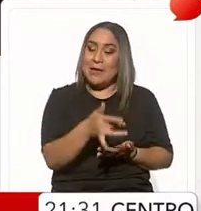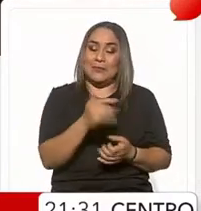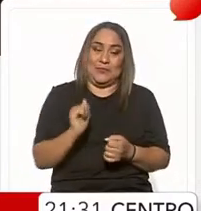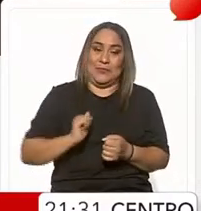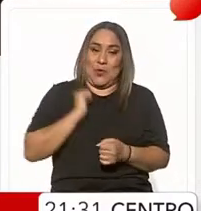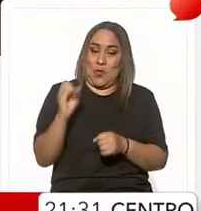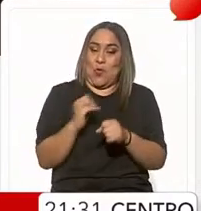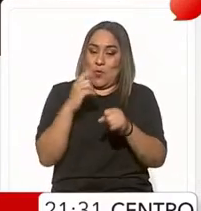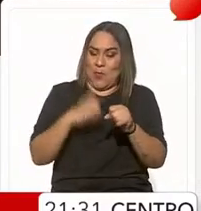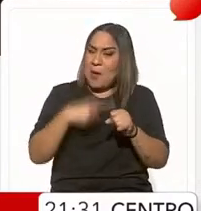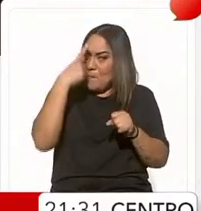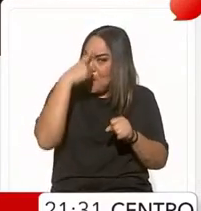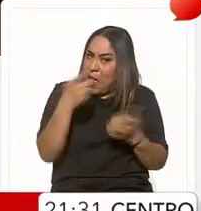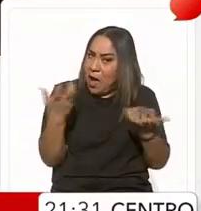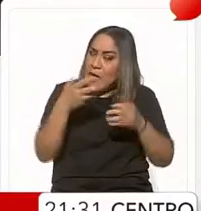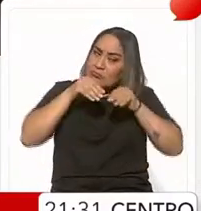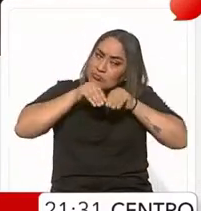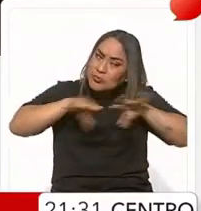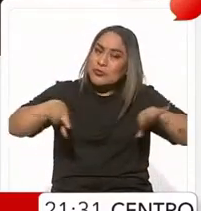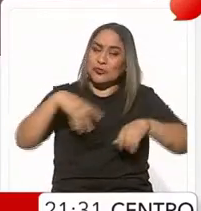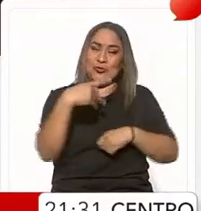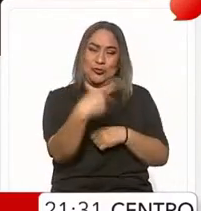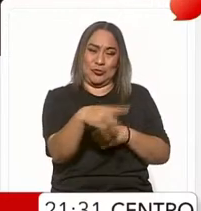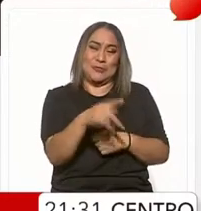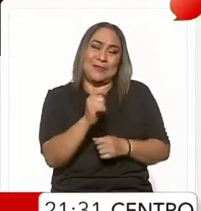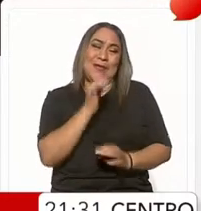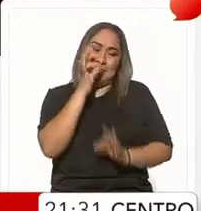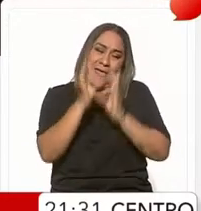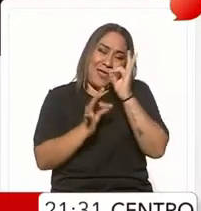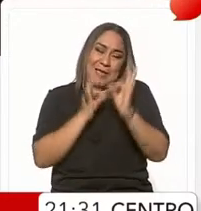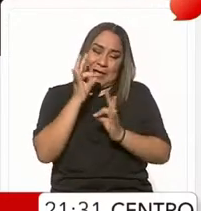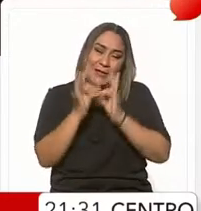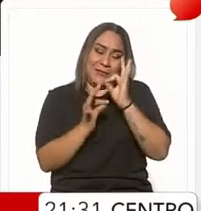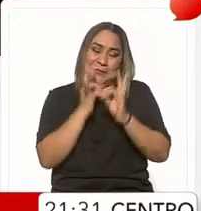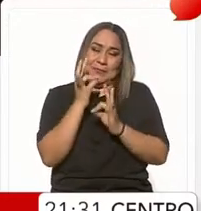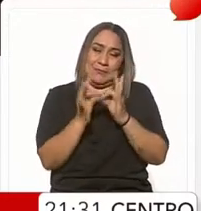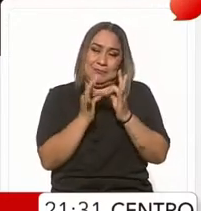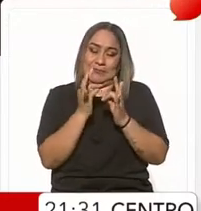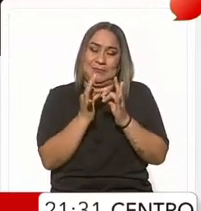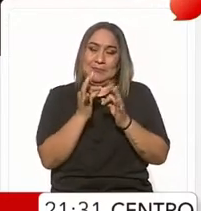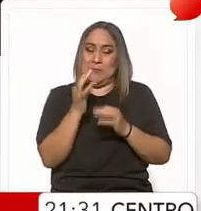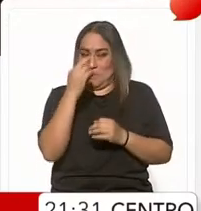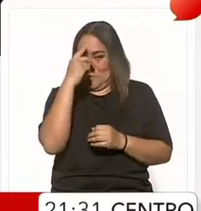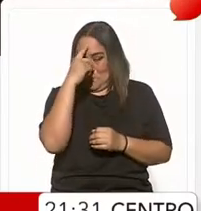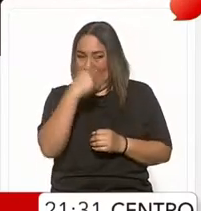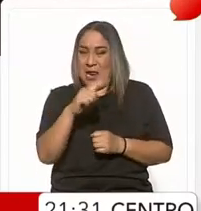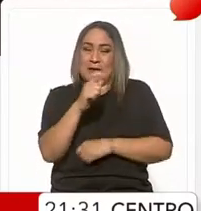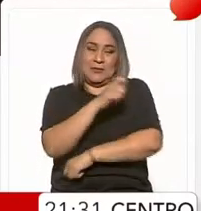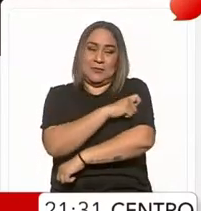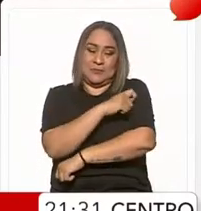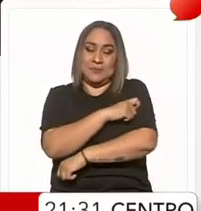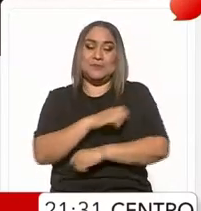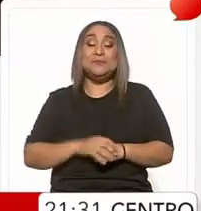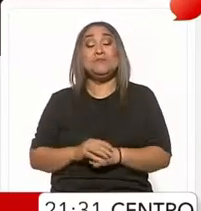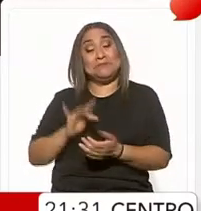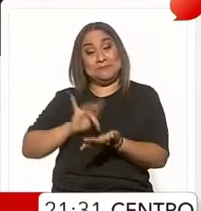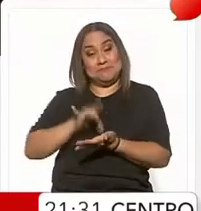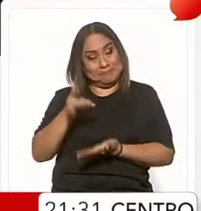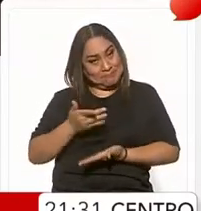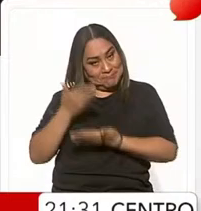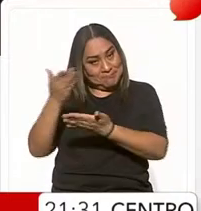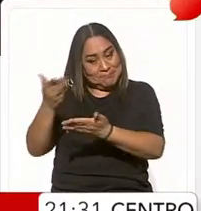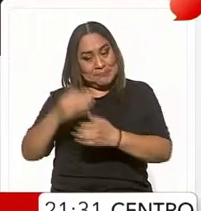difundir en tu noticiero esta campaña. Muchas gracias. No, gracias a usted.